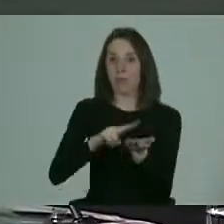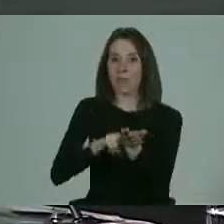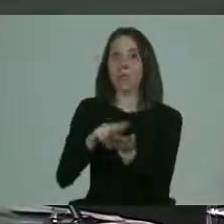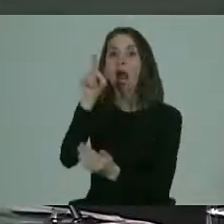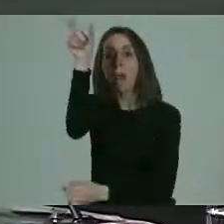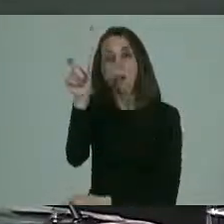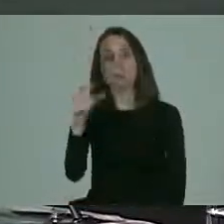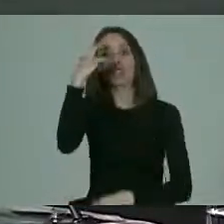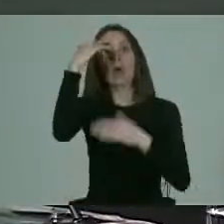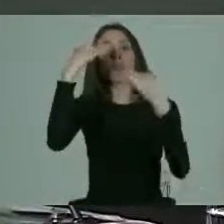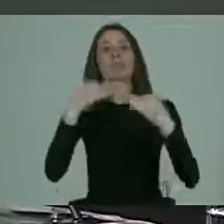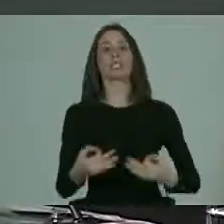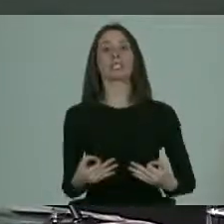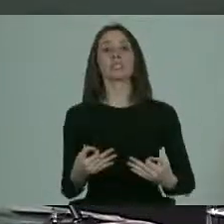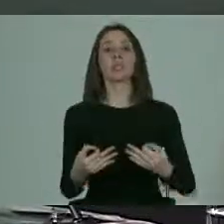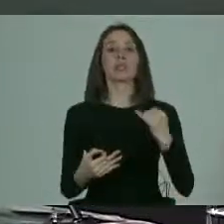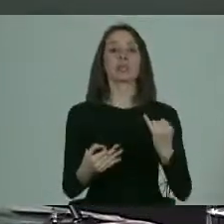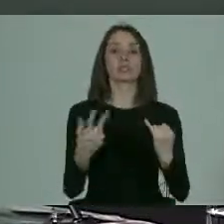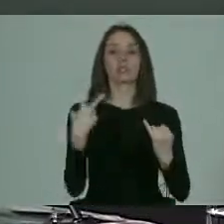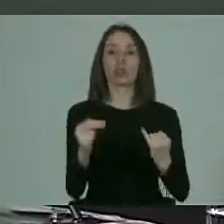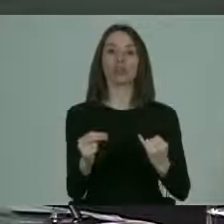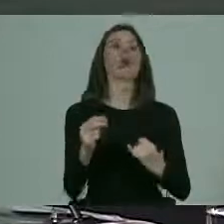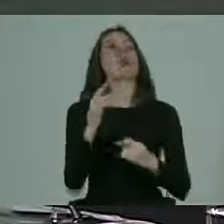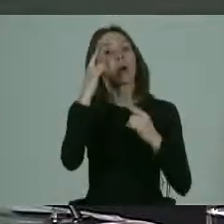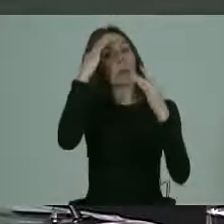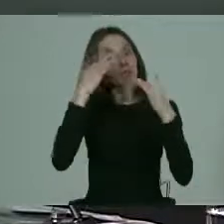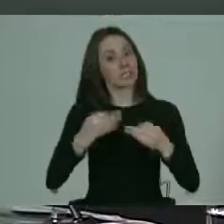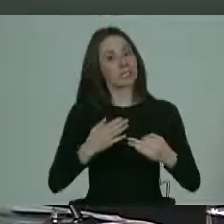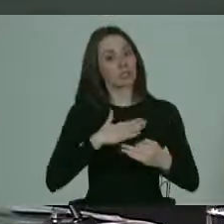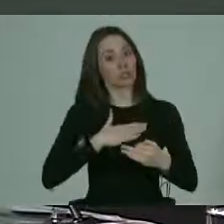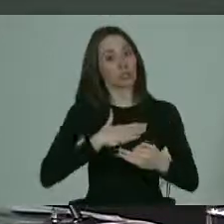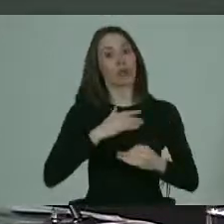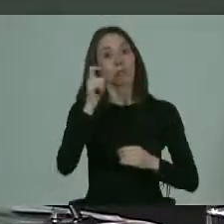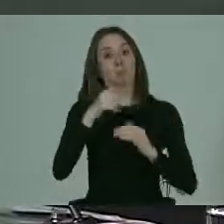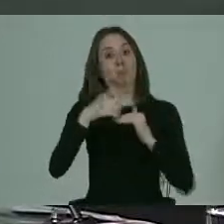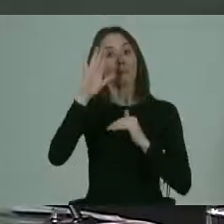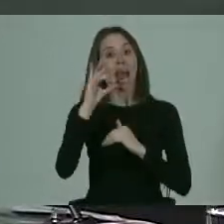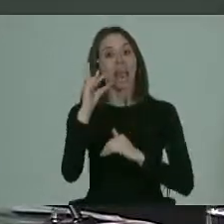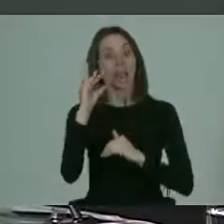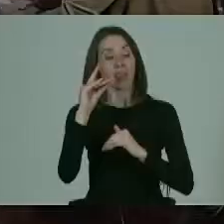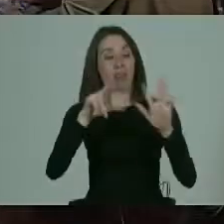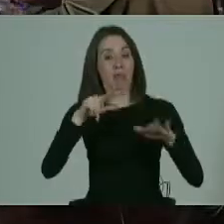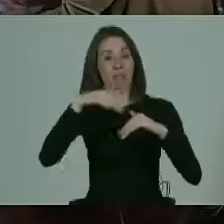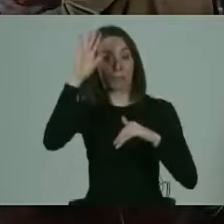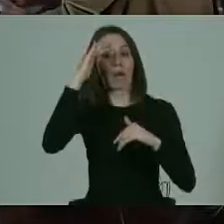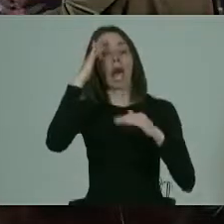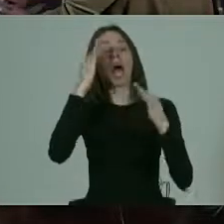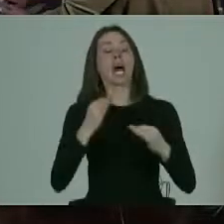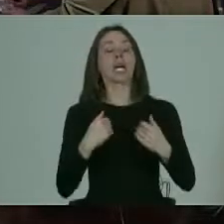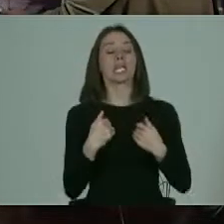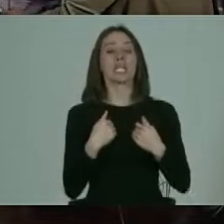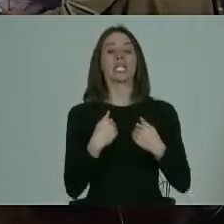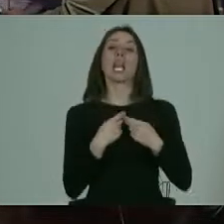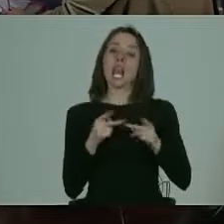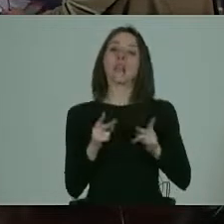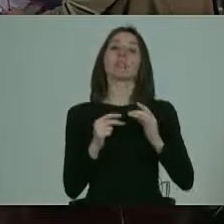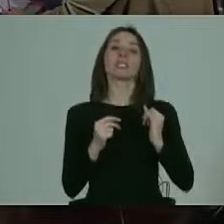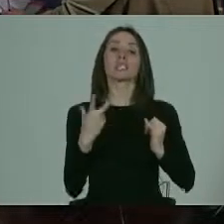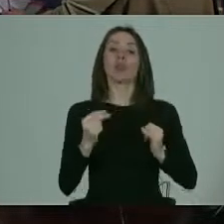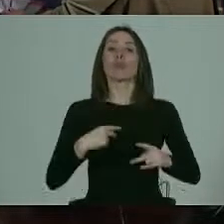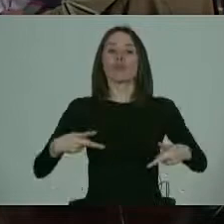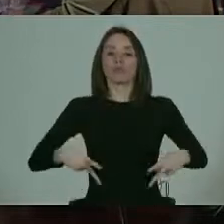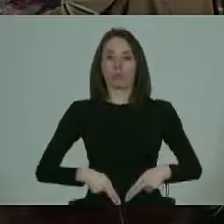En consecuencia, es verdad que hay una decisión libre de una persona mayor de edad de poderse esterilizar, pero no tiene que mirarse como un